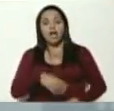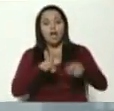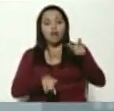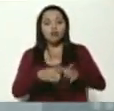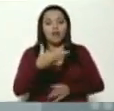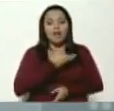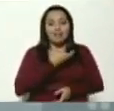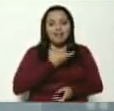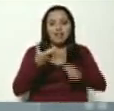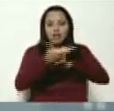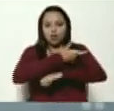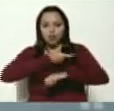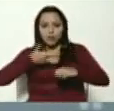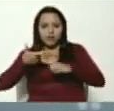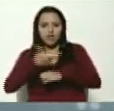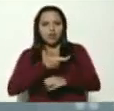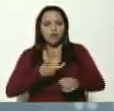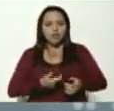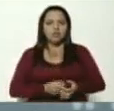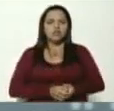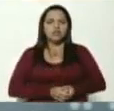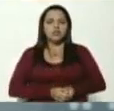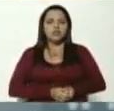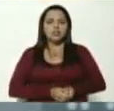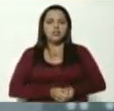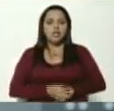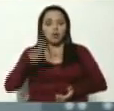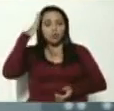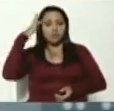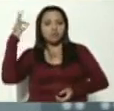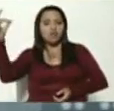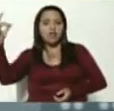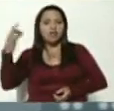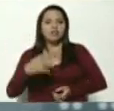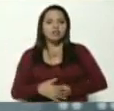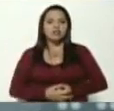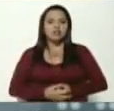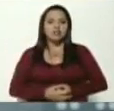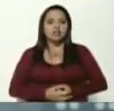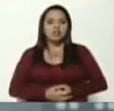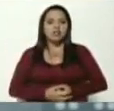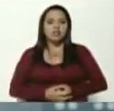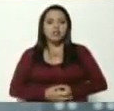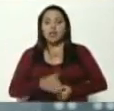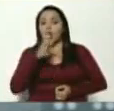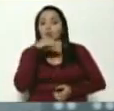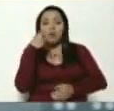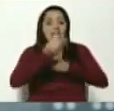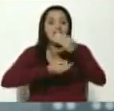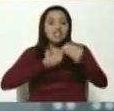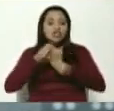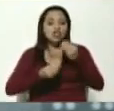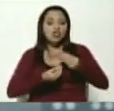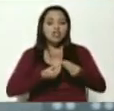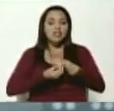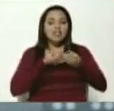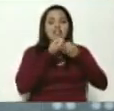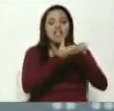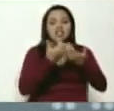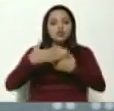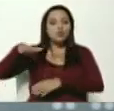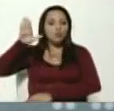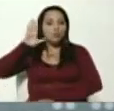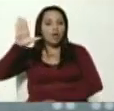y concejales, que hasta este momento no han realizado la declaración jurada de patrimonio.